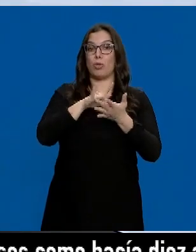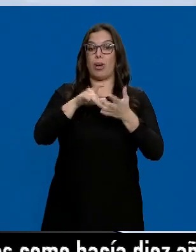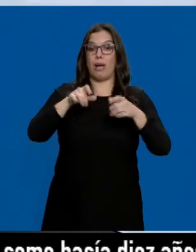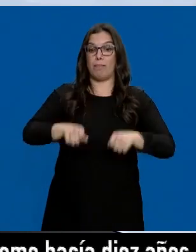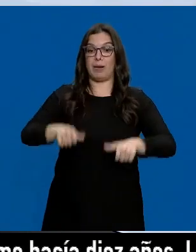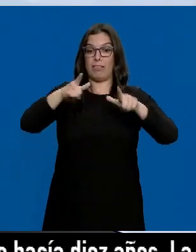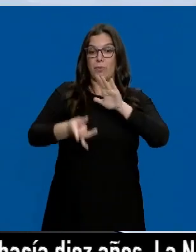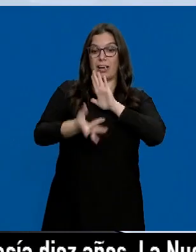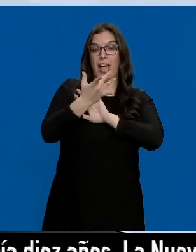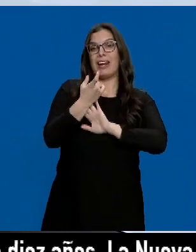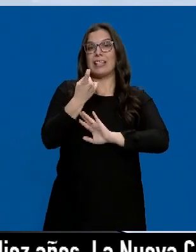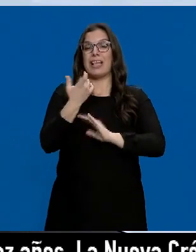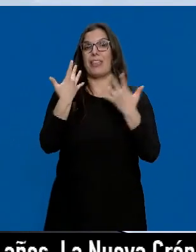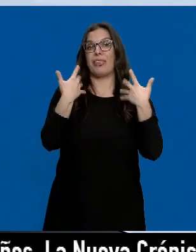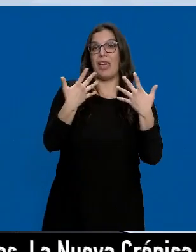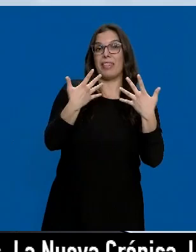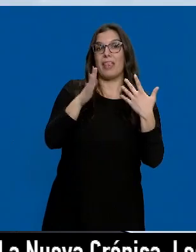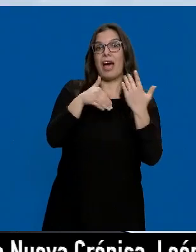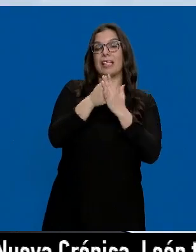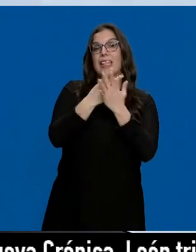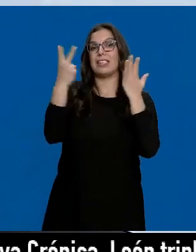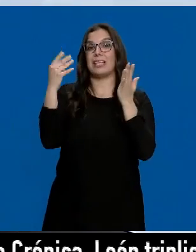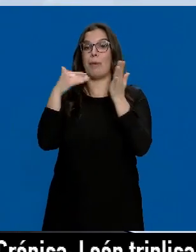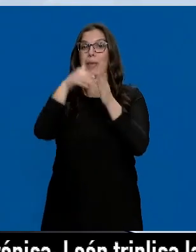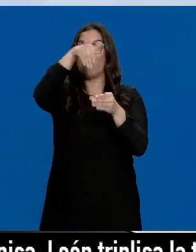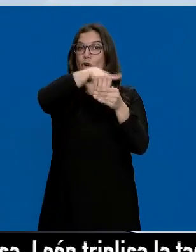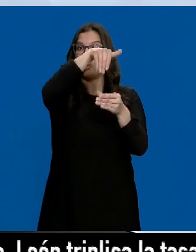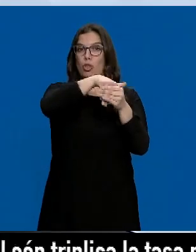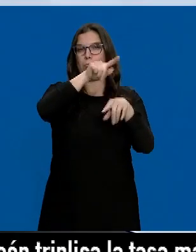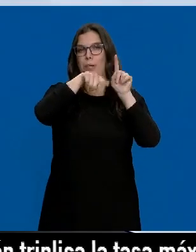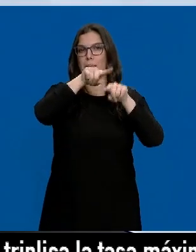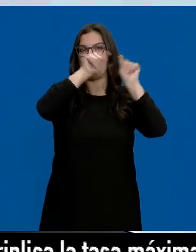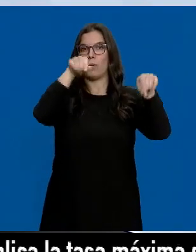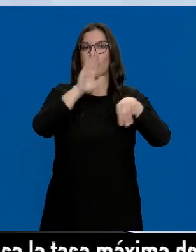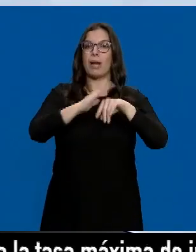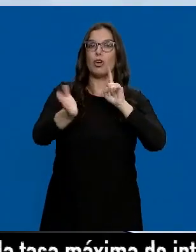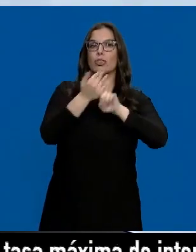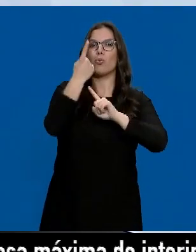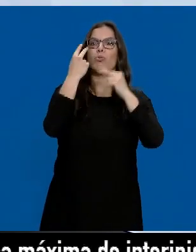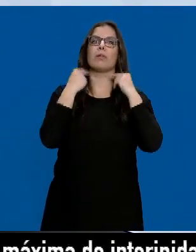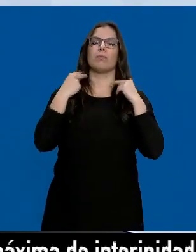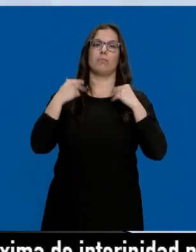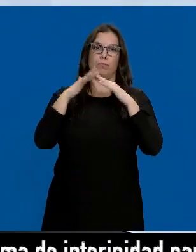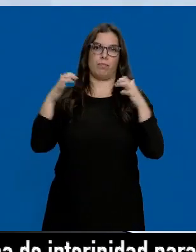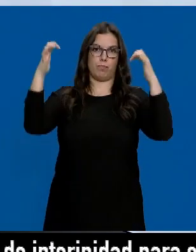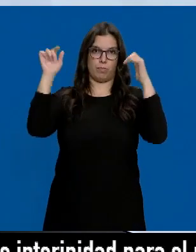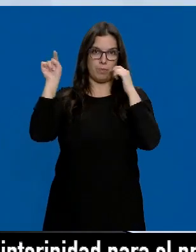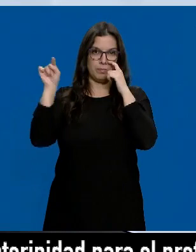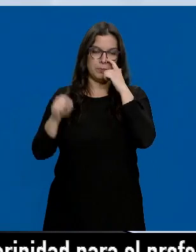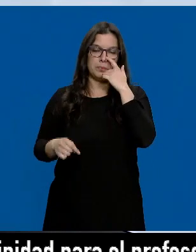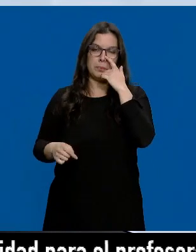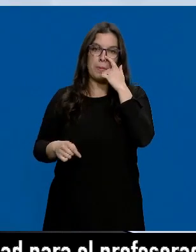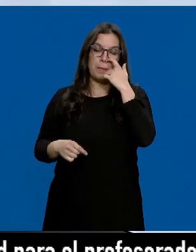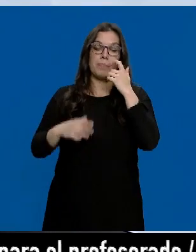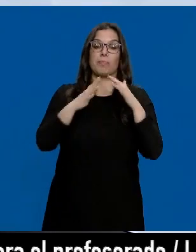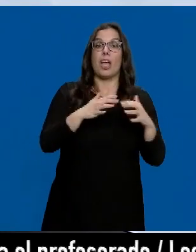necesitaría entre 10 y 17.000 papeletas dependiendo de la provincia para hacerse con un escaño en el Congreso de los Diputados. En